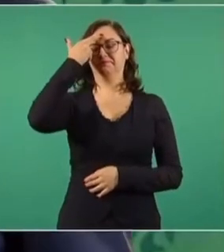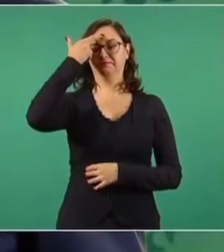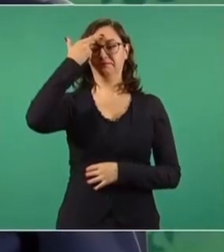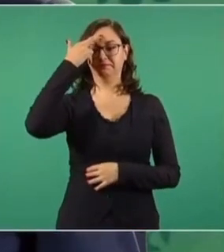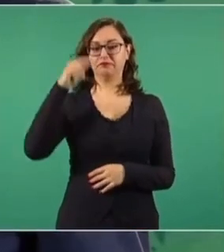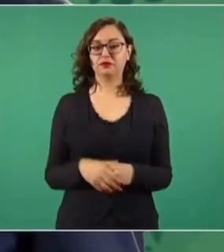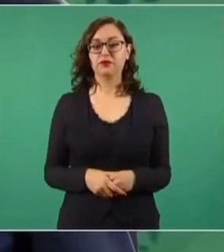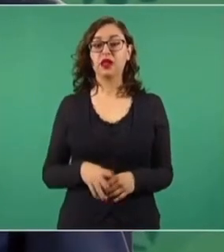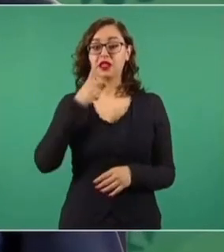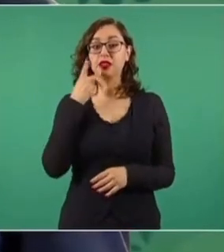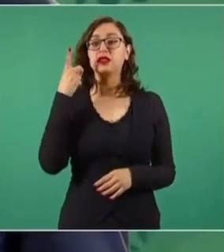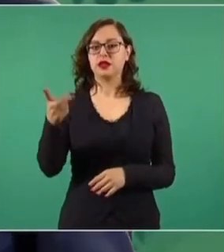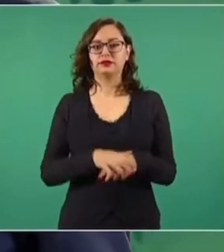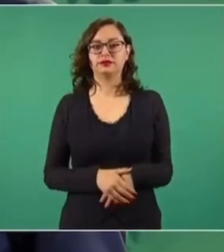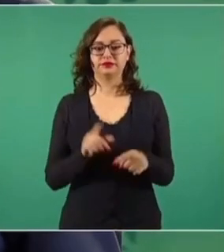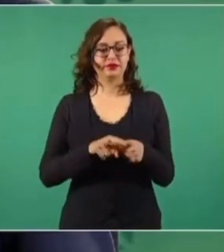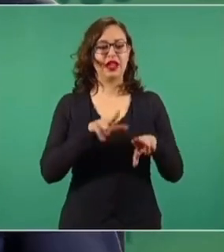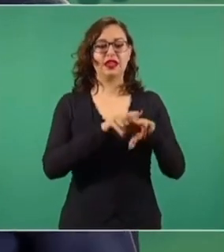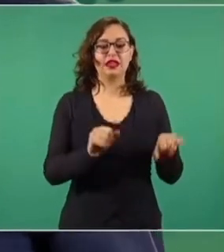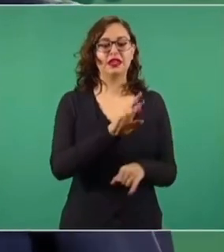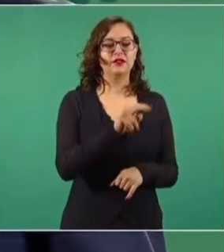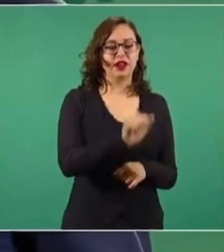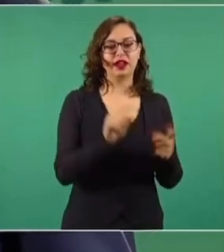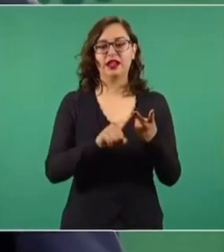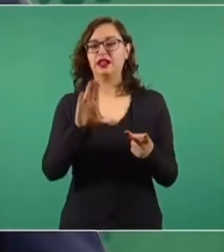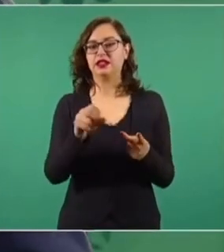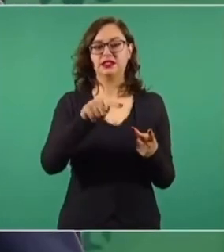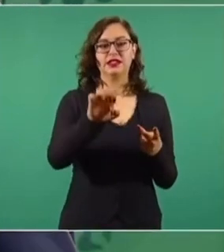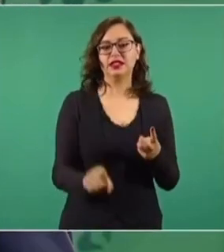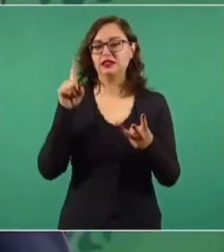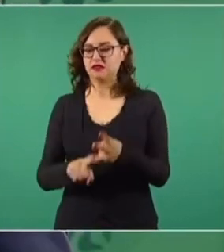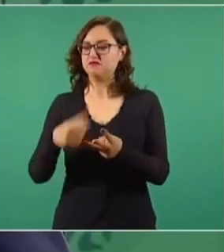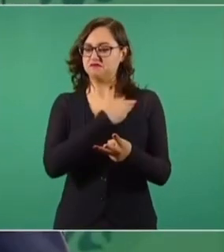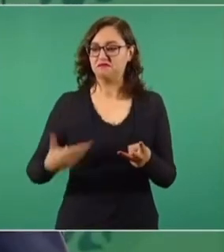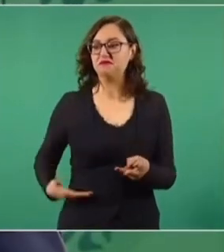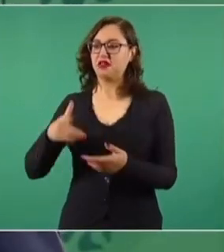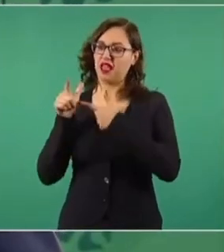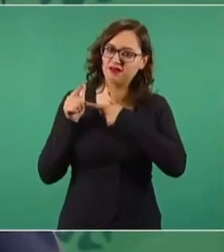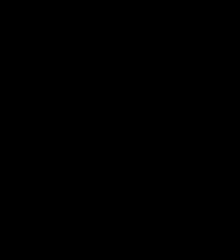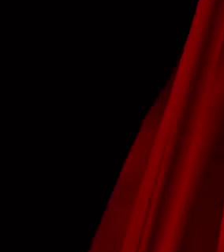Les dije, ni frena ni la gente, detienen al presidente.